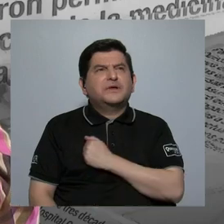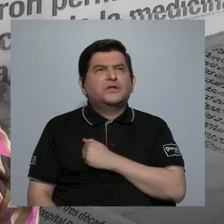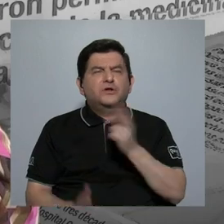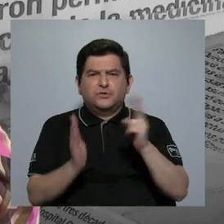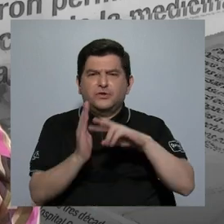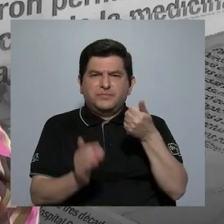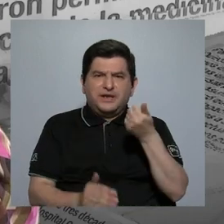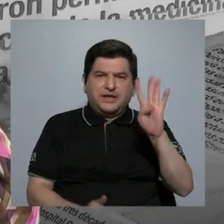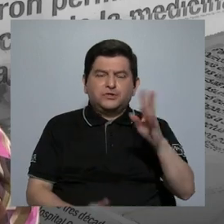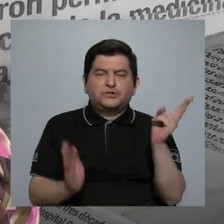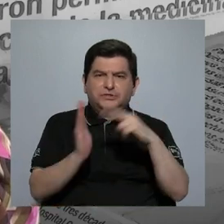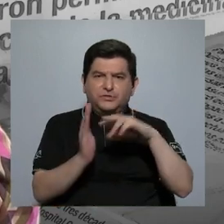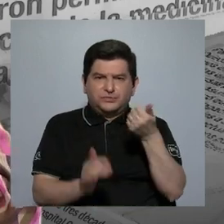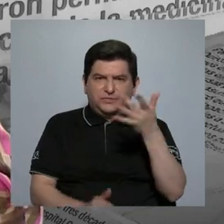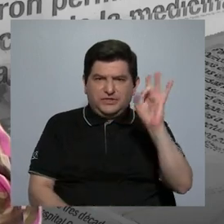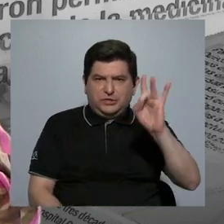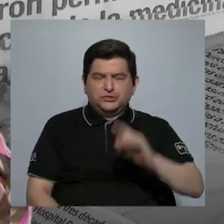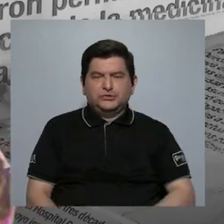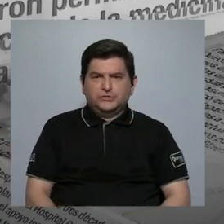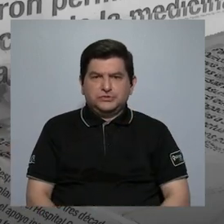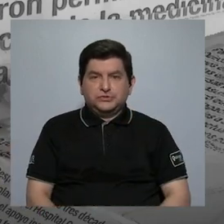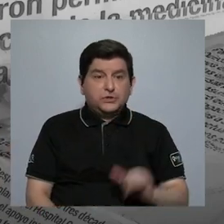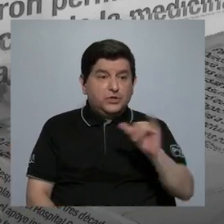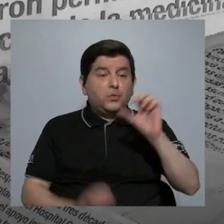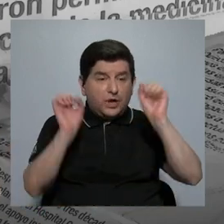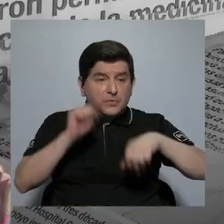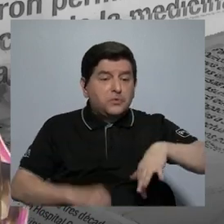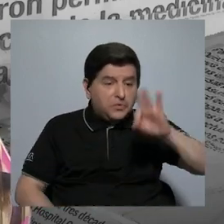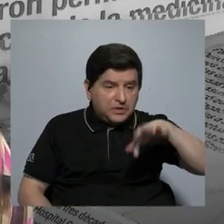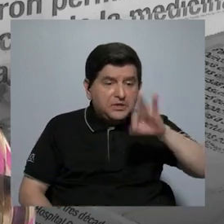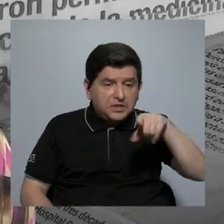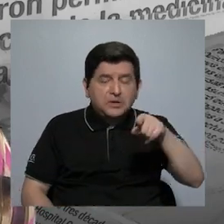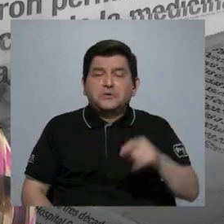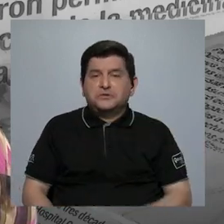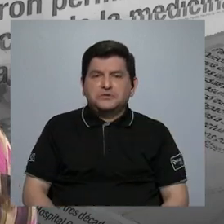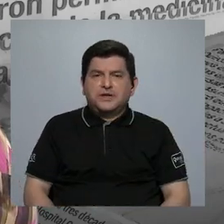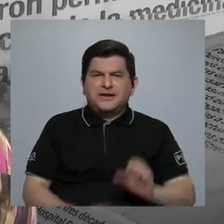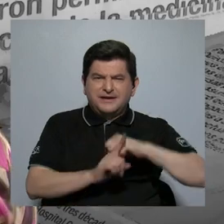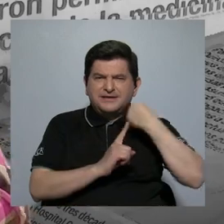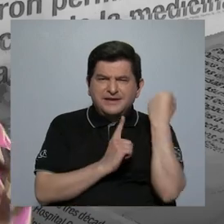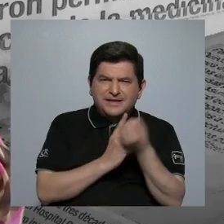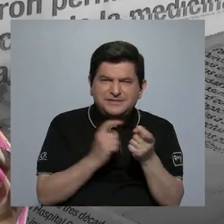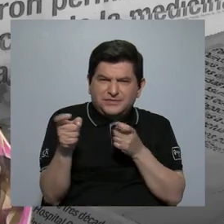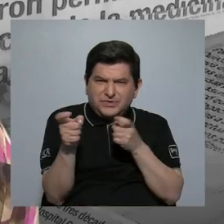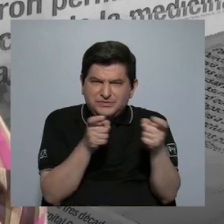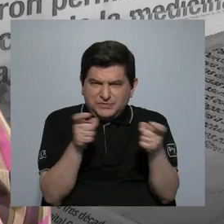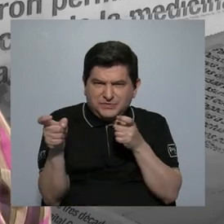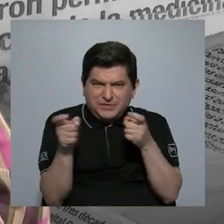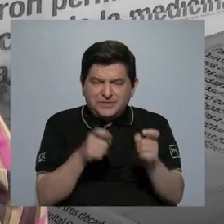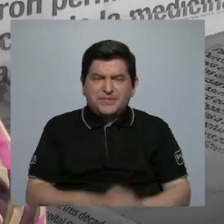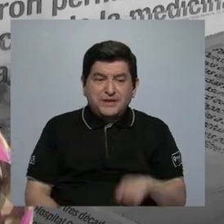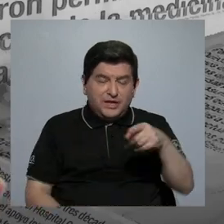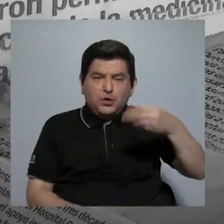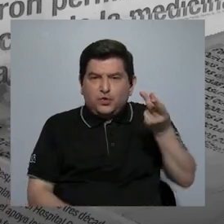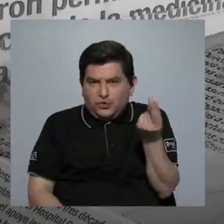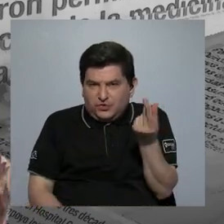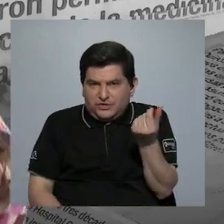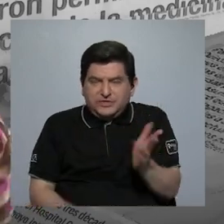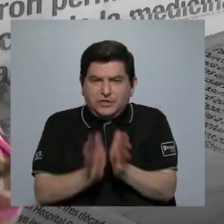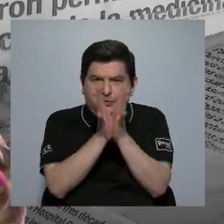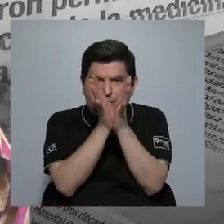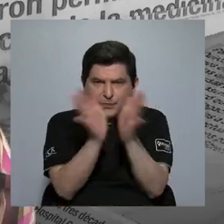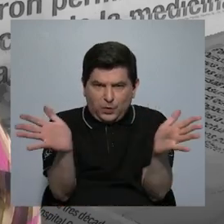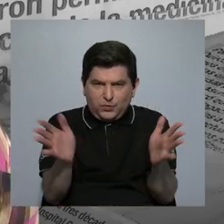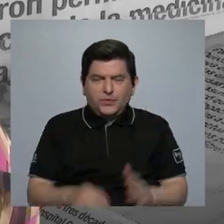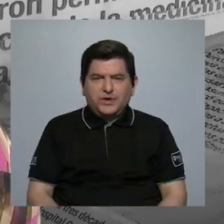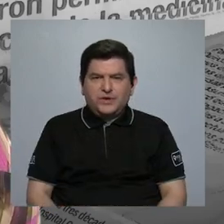no, 2018. Entonces pueden ir a ver cómo fue el manejo, digamos, de esos fondos